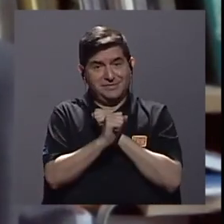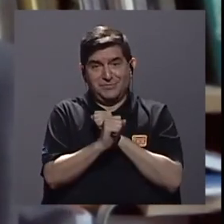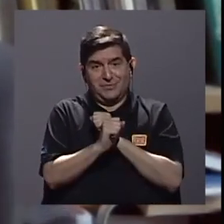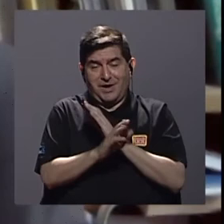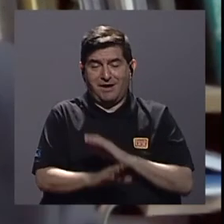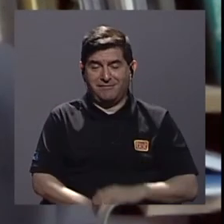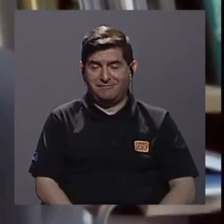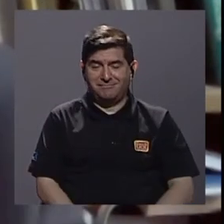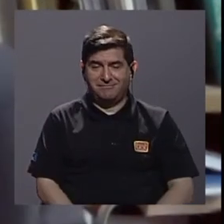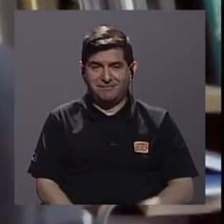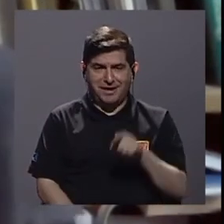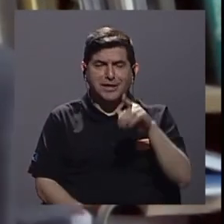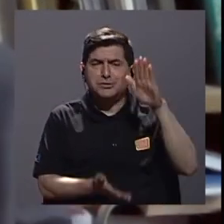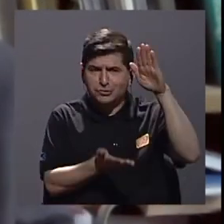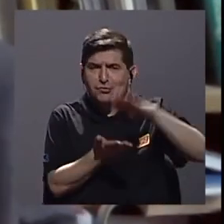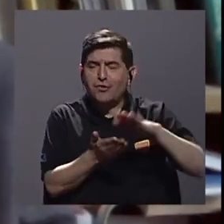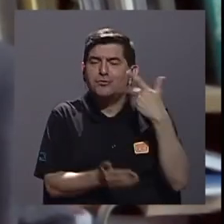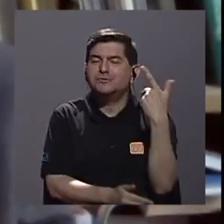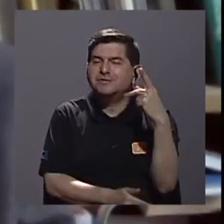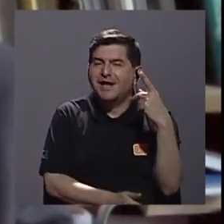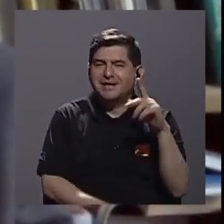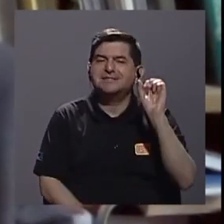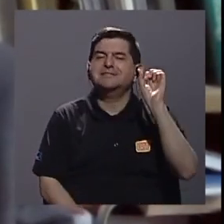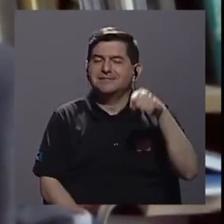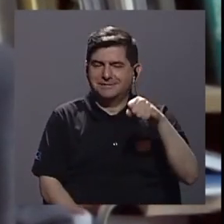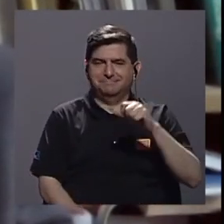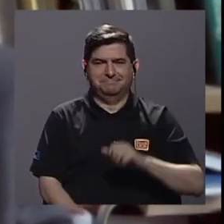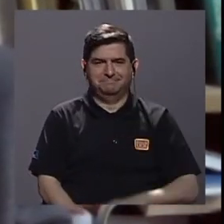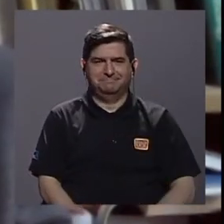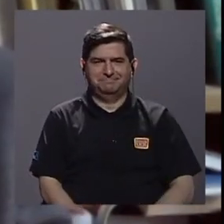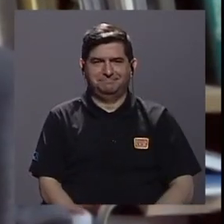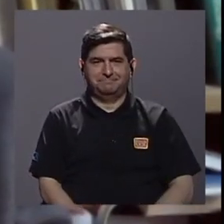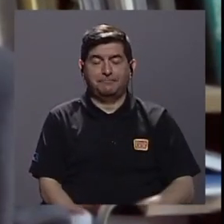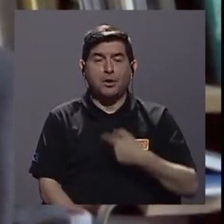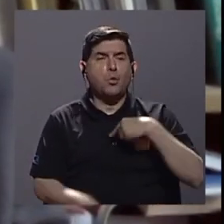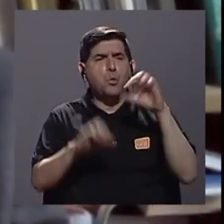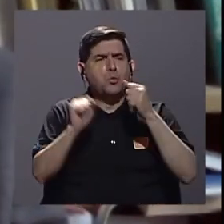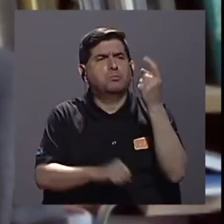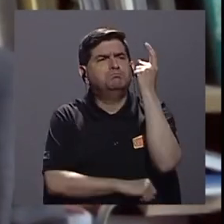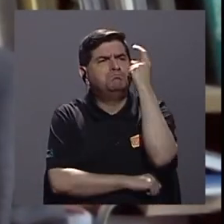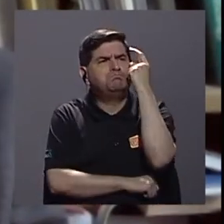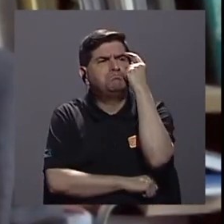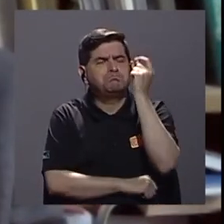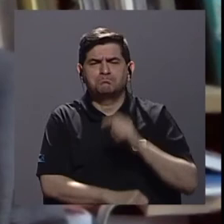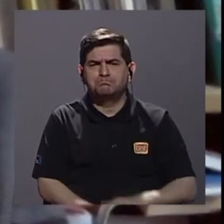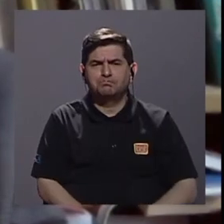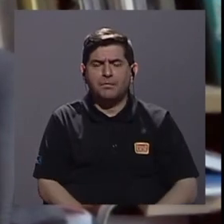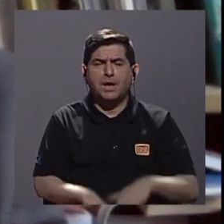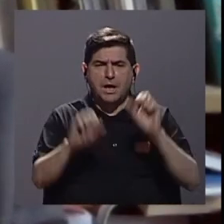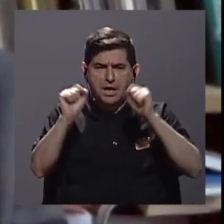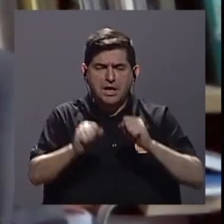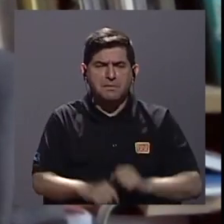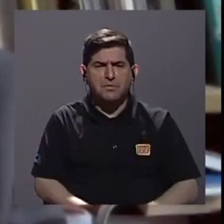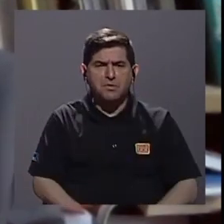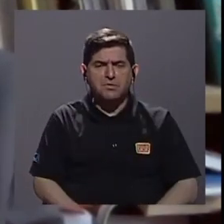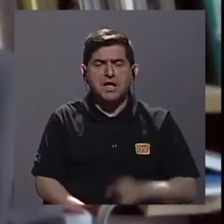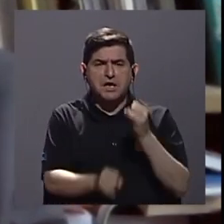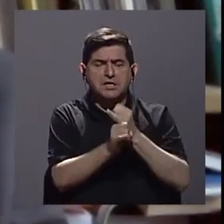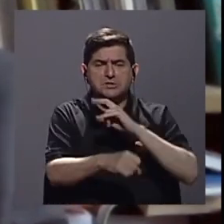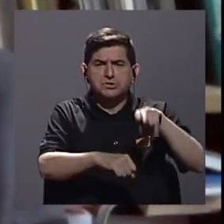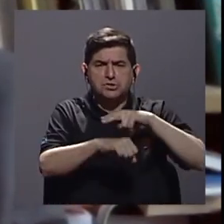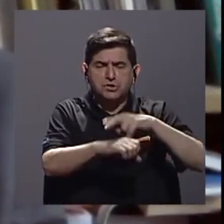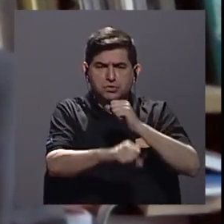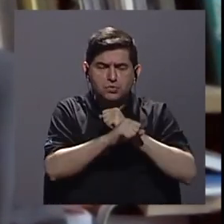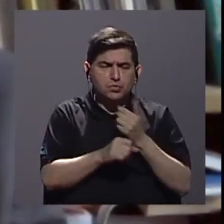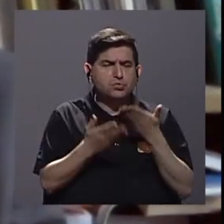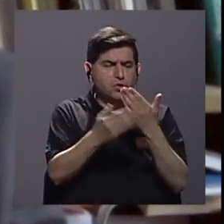eso digamos reduce el riesgo entonces ahí uno podría pensar en convencer al instituto seguro de que de